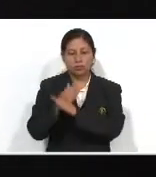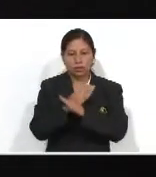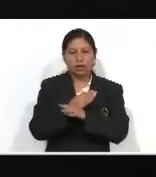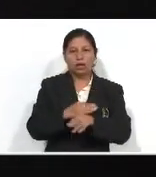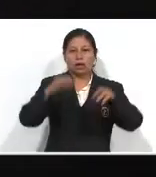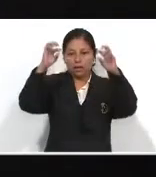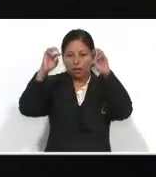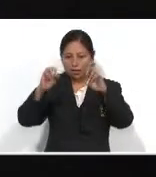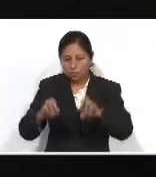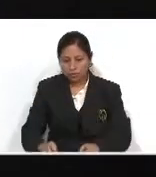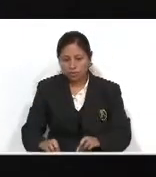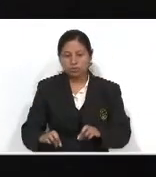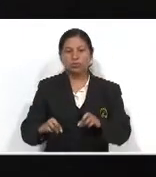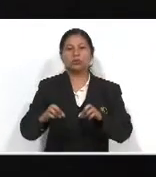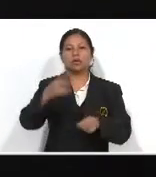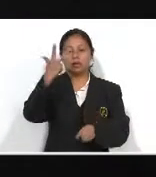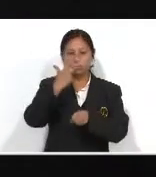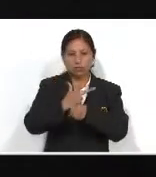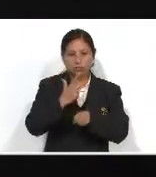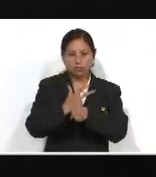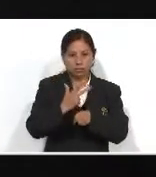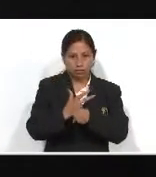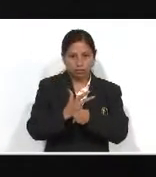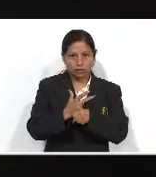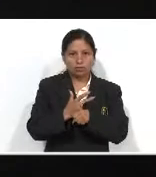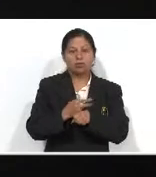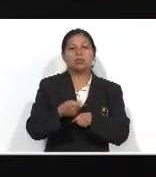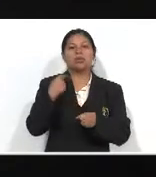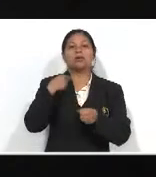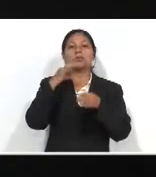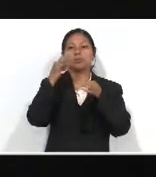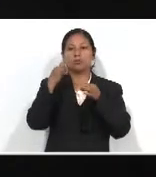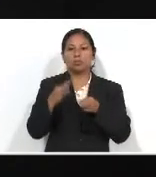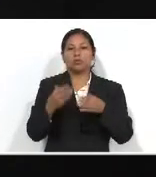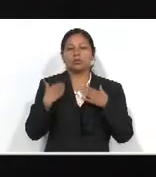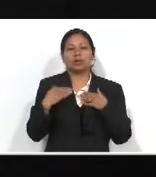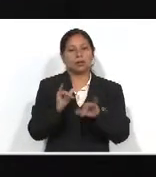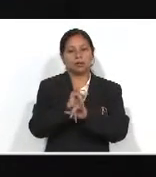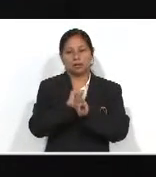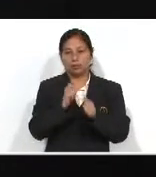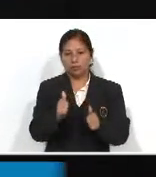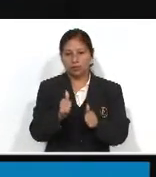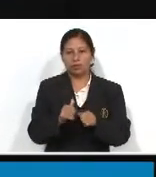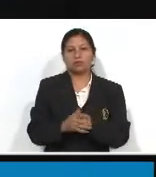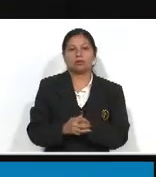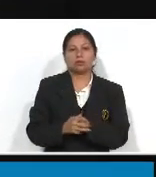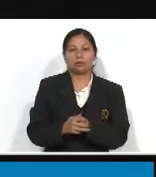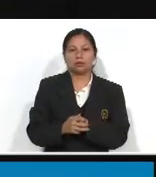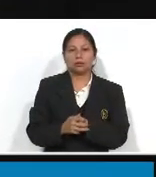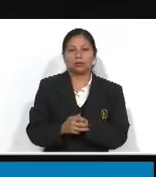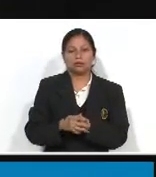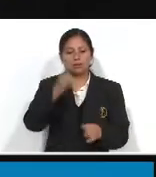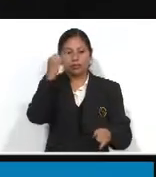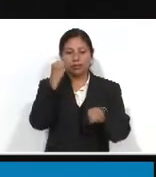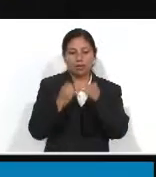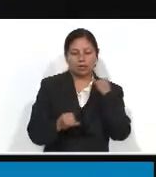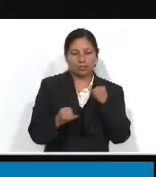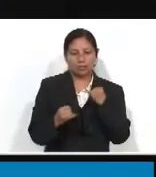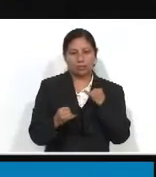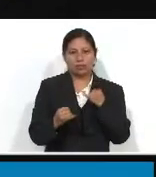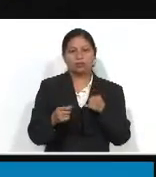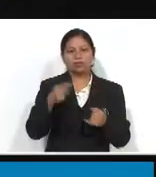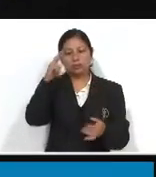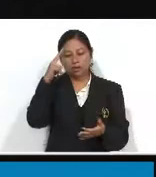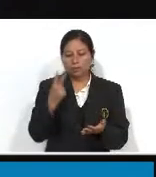los pasajeros, a los guatemaltecos, su mensaje quisiera transmitir que el volar es seguro, que perdamos ese miedo de volar definitivamente, media